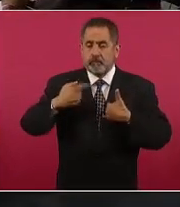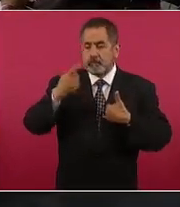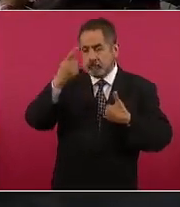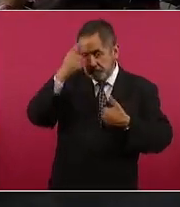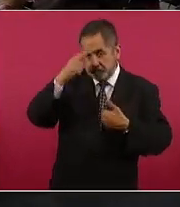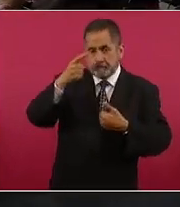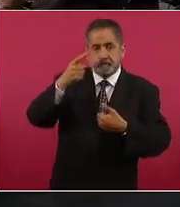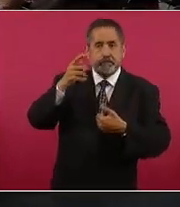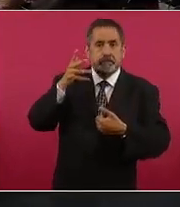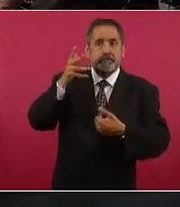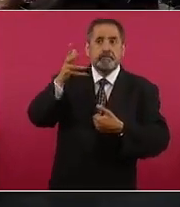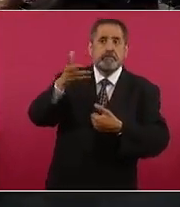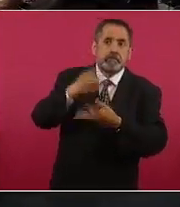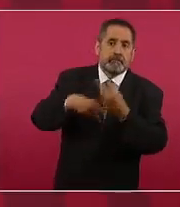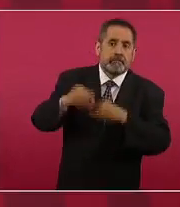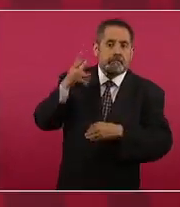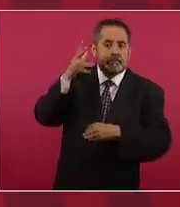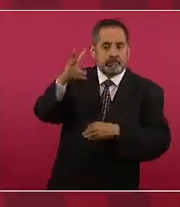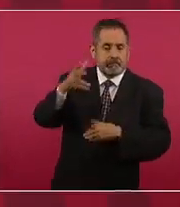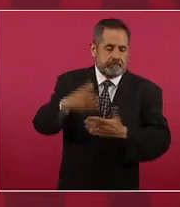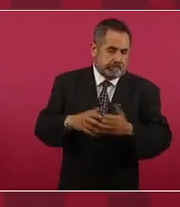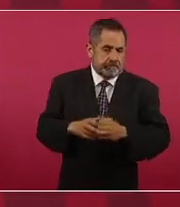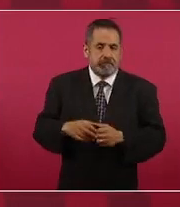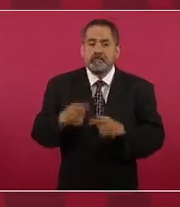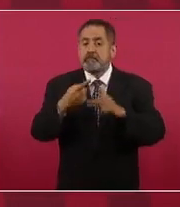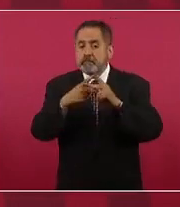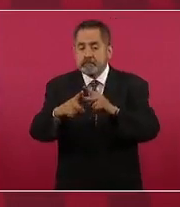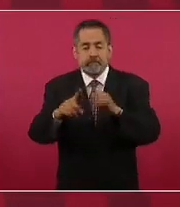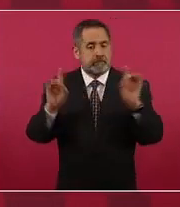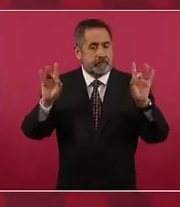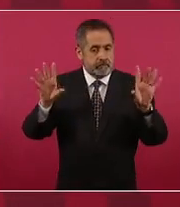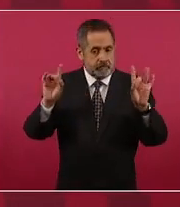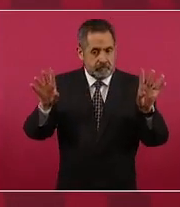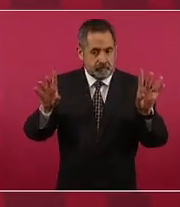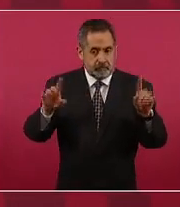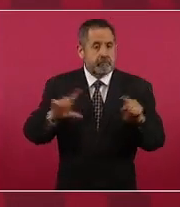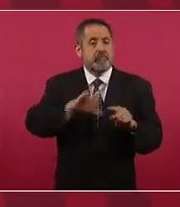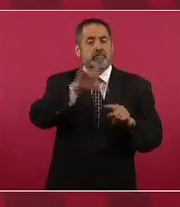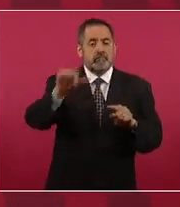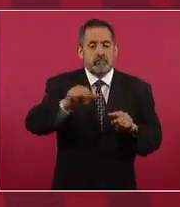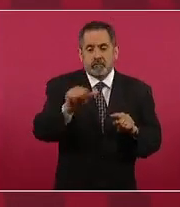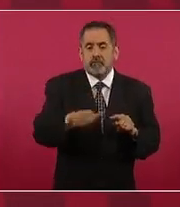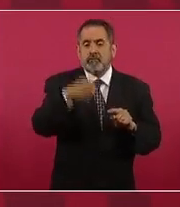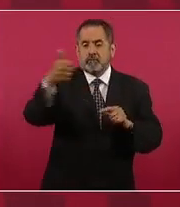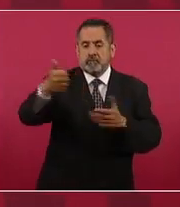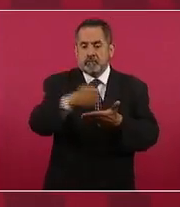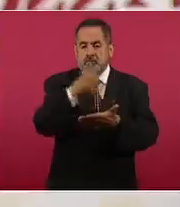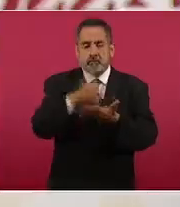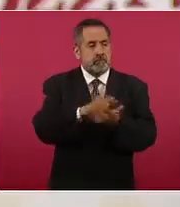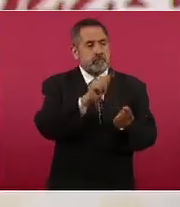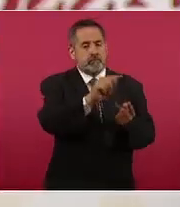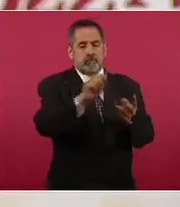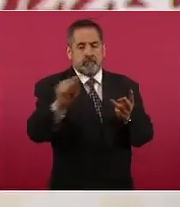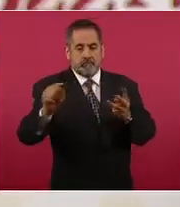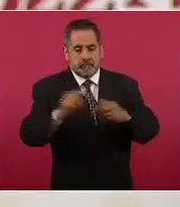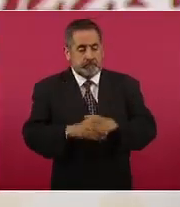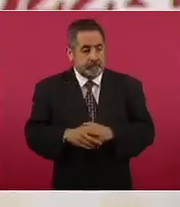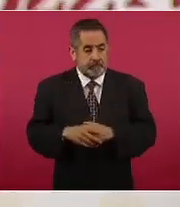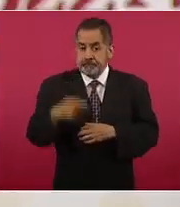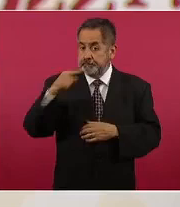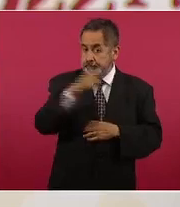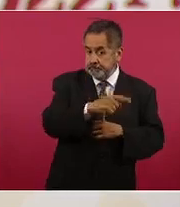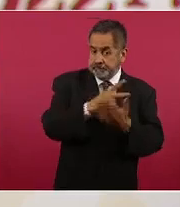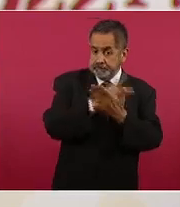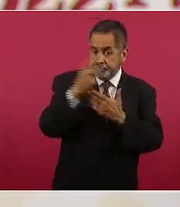estamos empezando. Después se va a extender a otras ciudades de Estados Unidos. El programa tiene previsto en esta primera